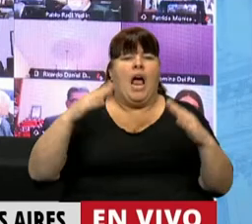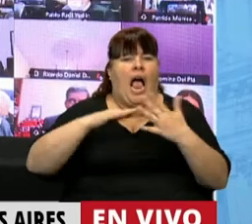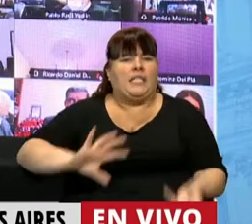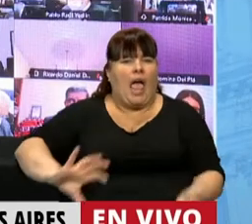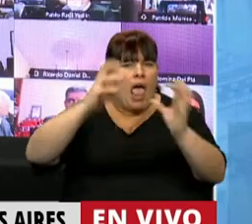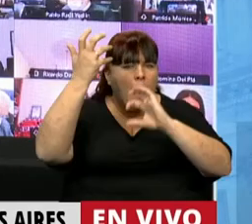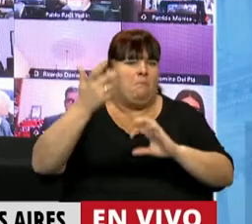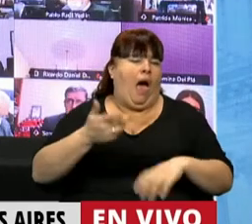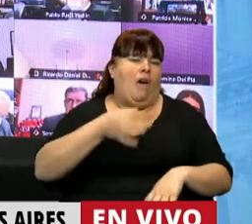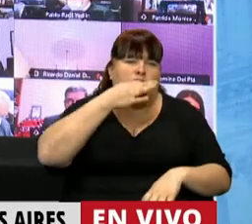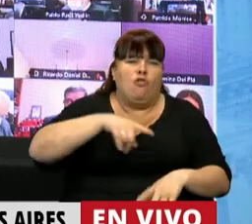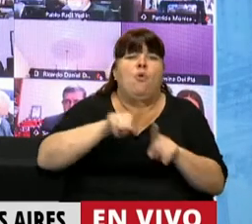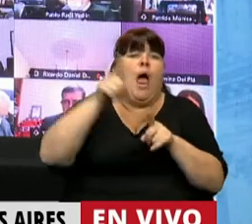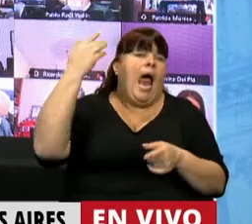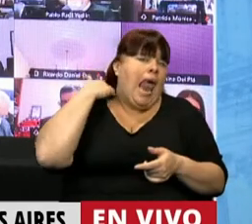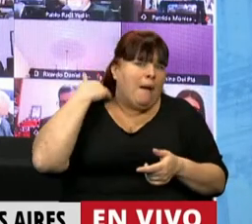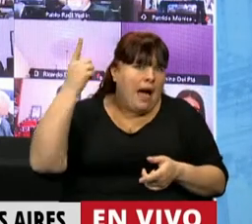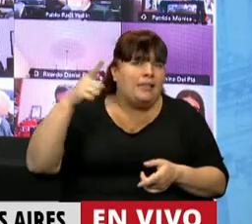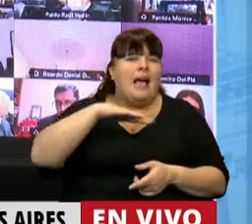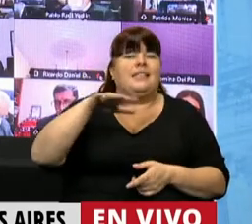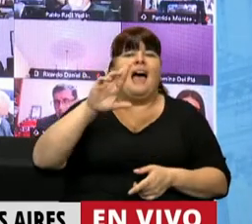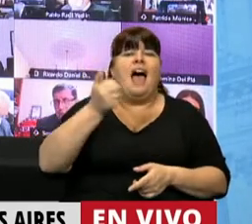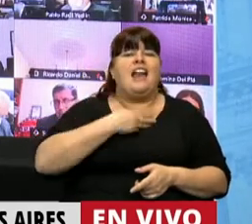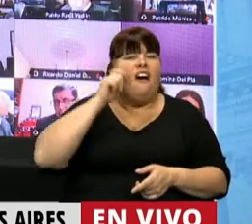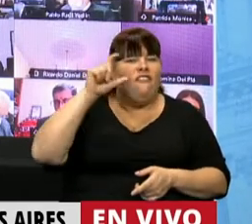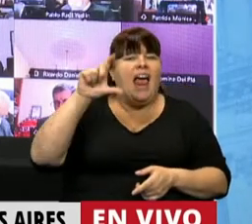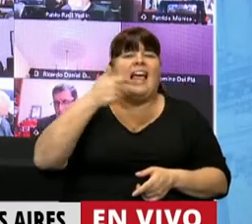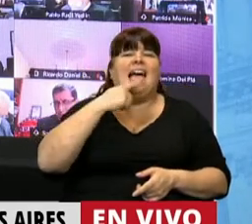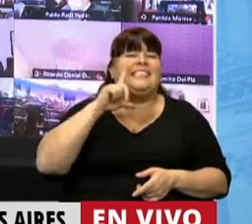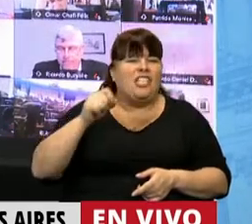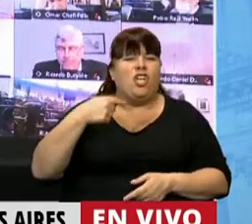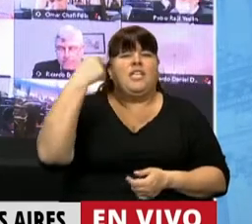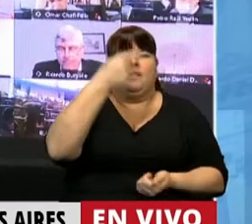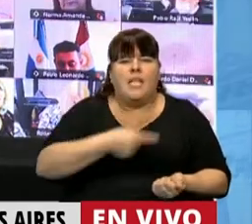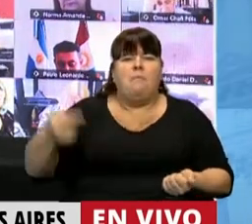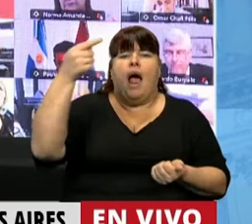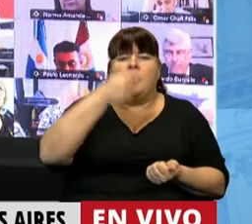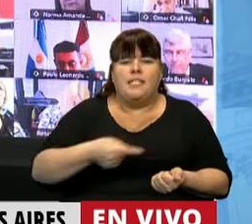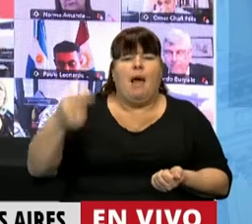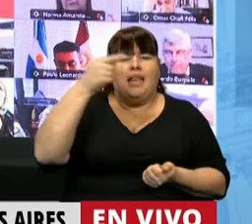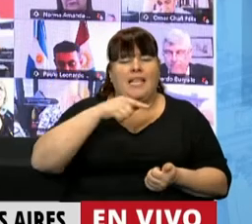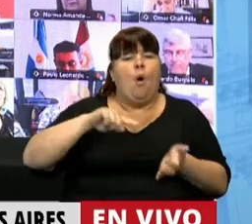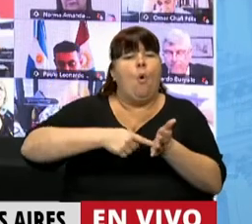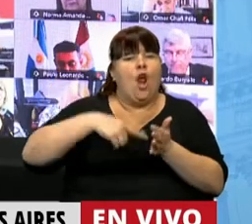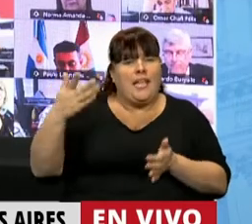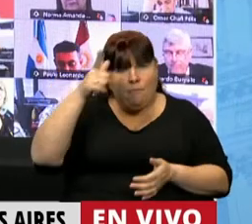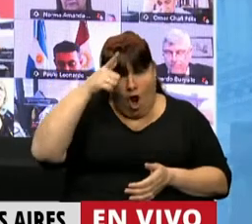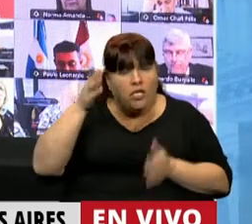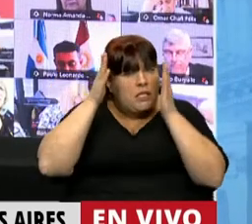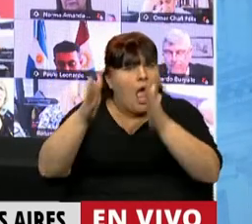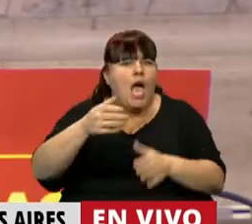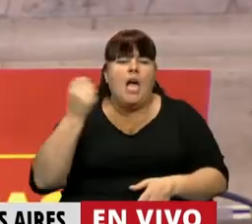casillas, por ejemplo en La Matanza en Rafael Castillo. Donde semana tras semana la bonaerense se